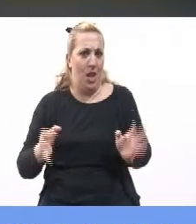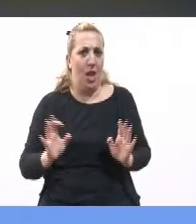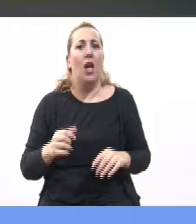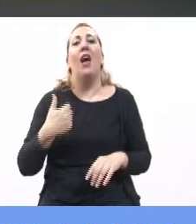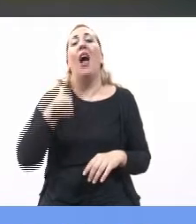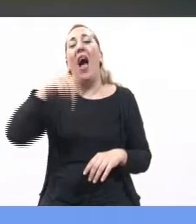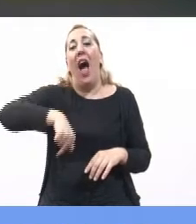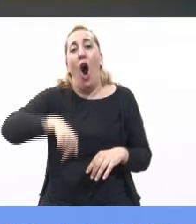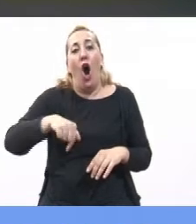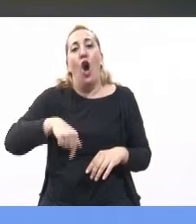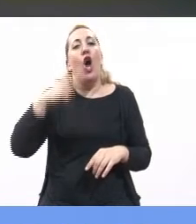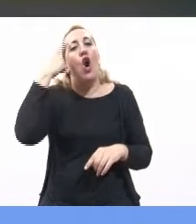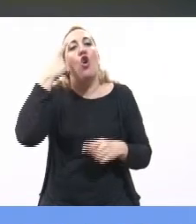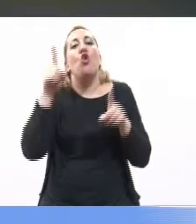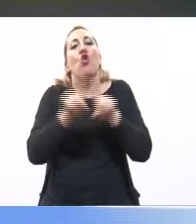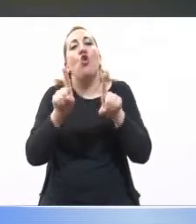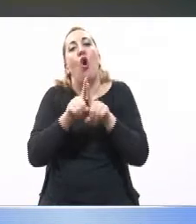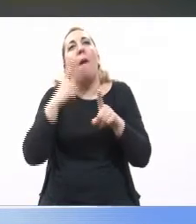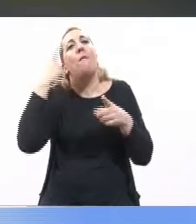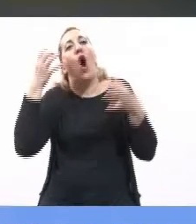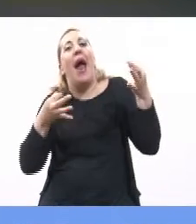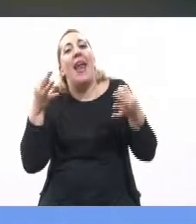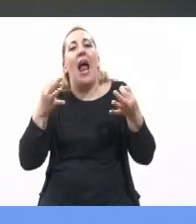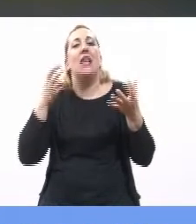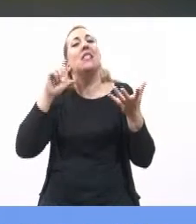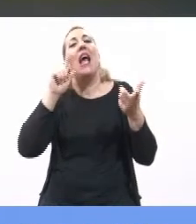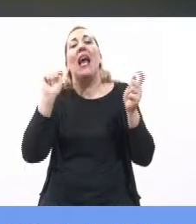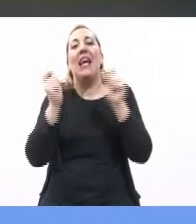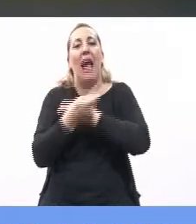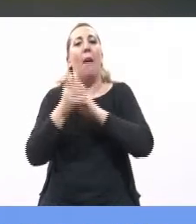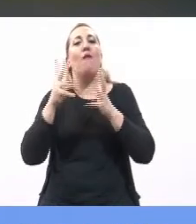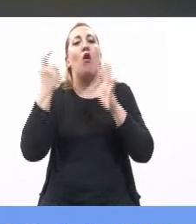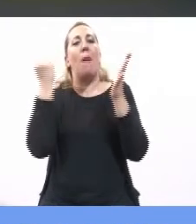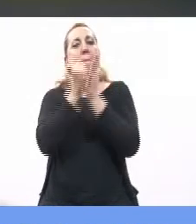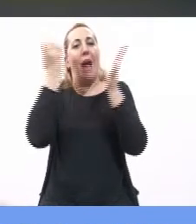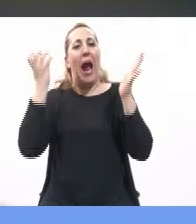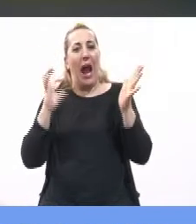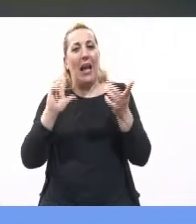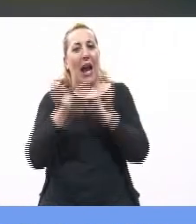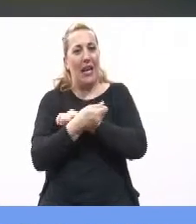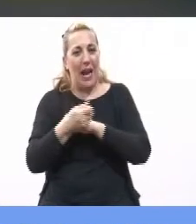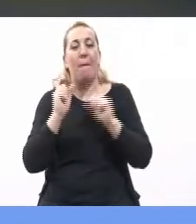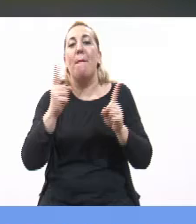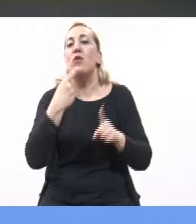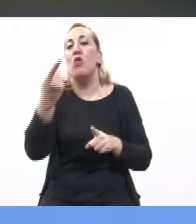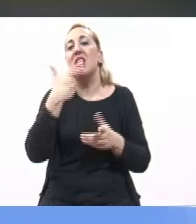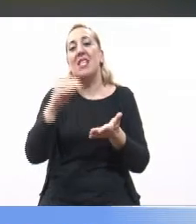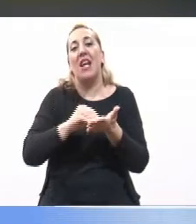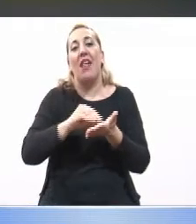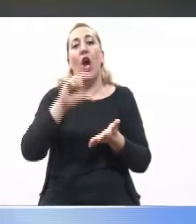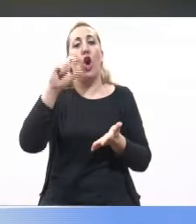estamos acá analizando más que una herramienta es un cambio de paradigma, como lo decía recién el senador Cobo.